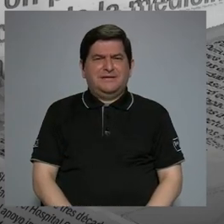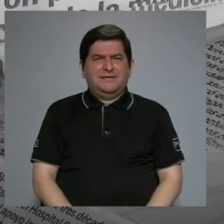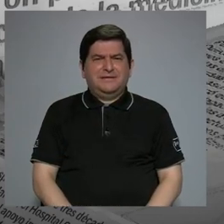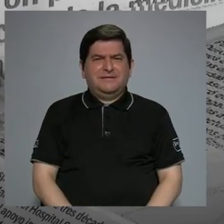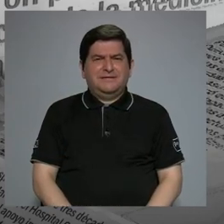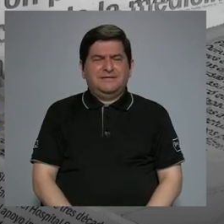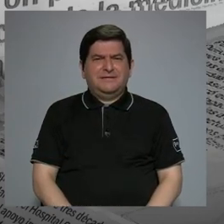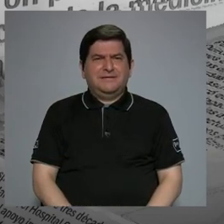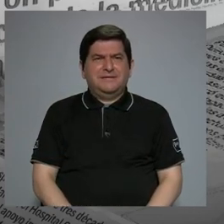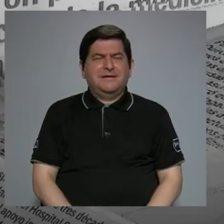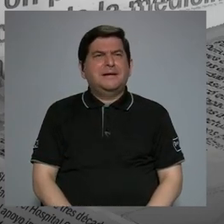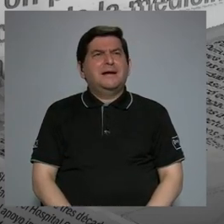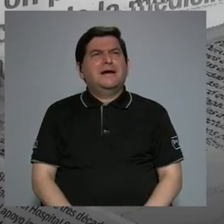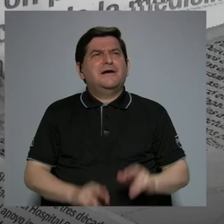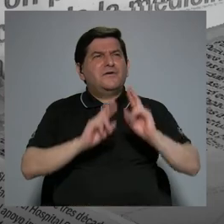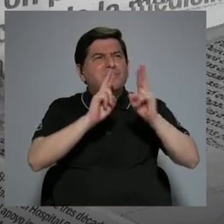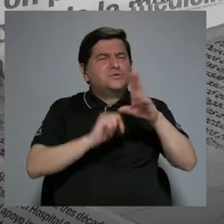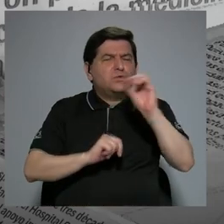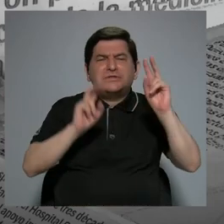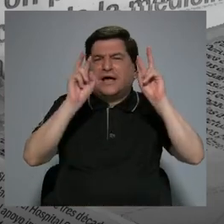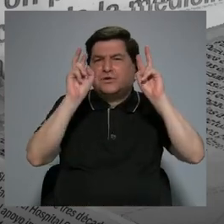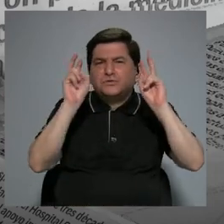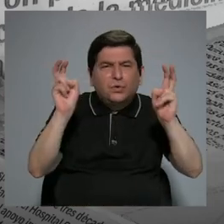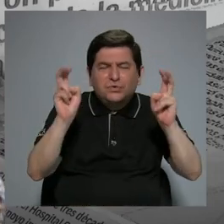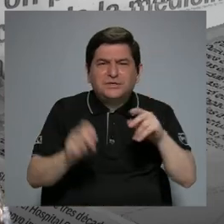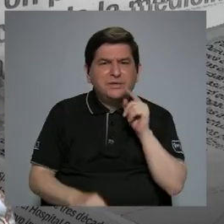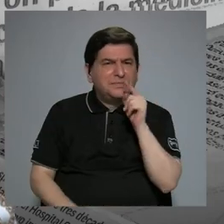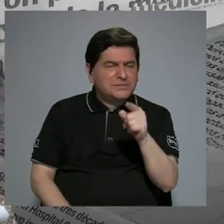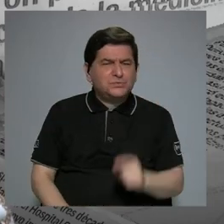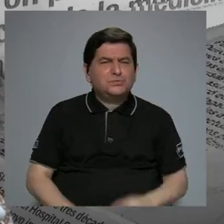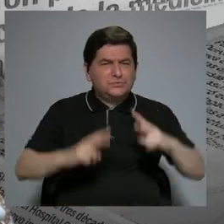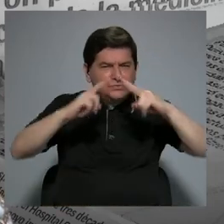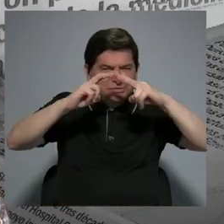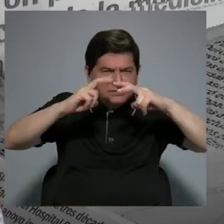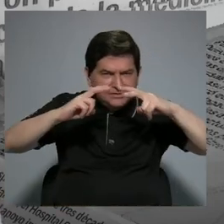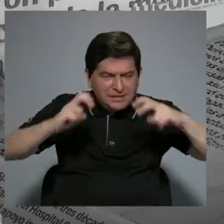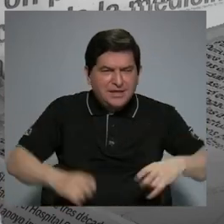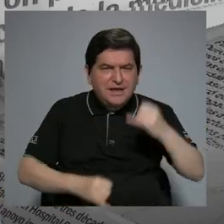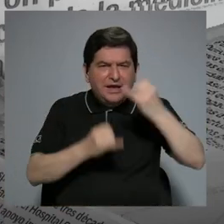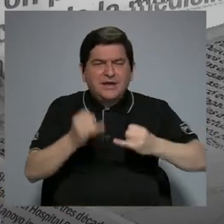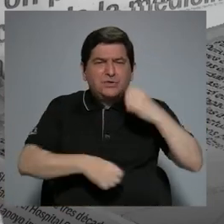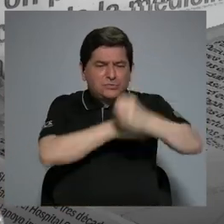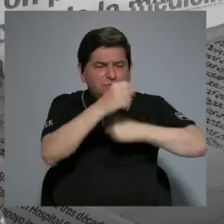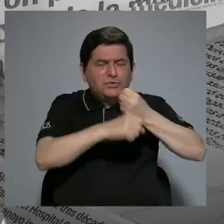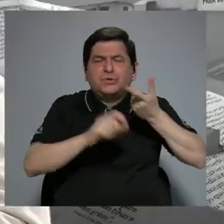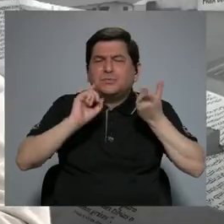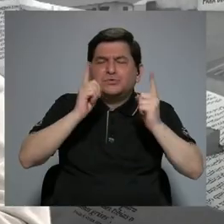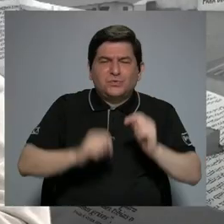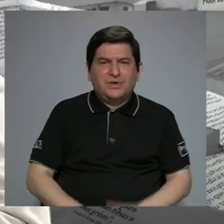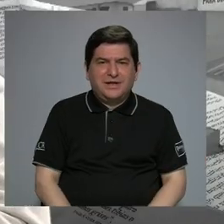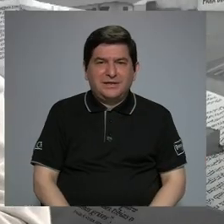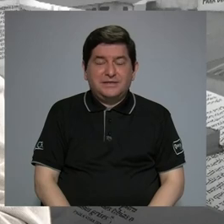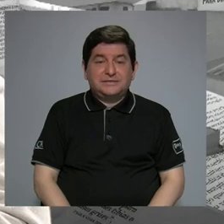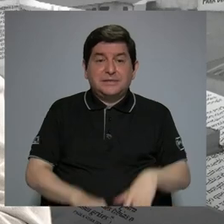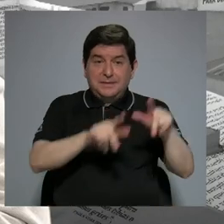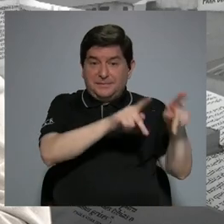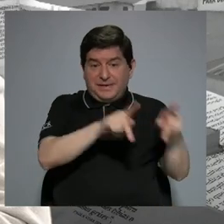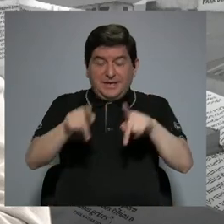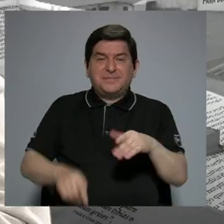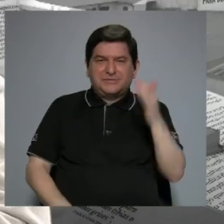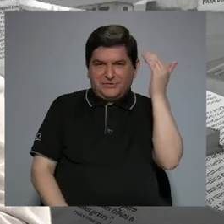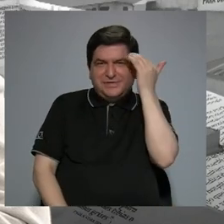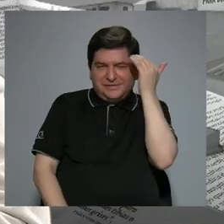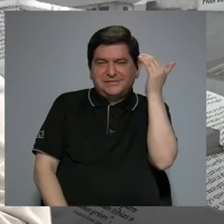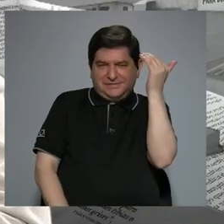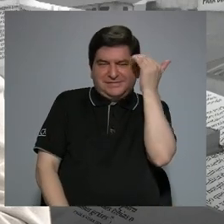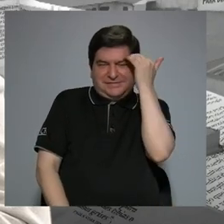o más que resultados los temas que usted ha venido tocando en los últimos años? Es un poco para que el público lo ubique